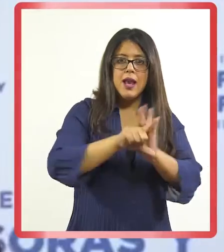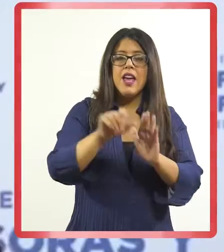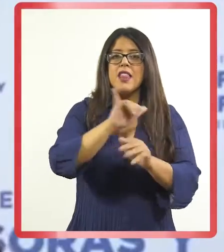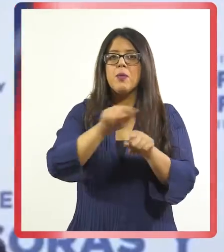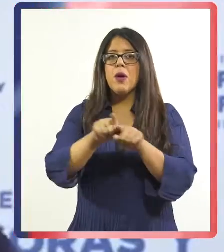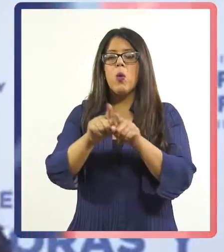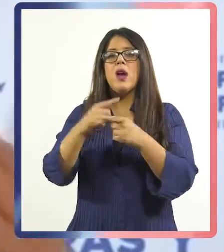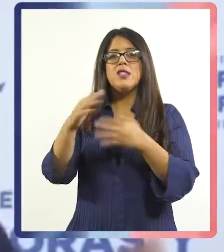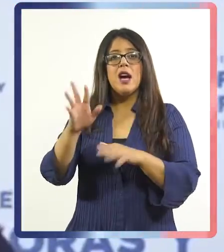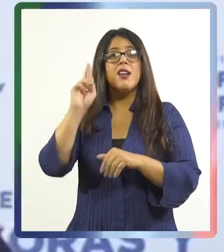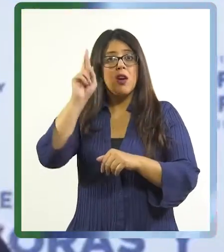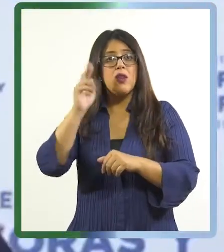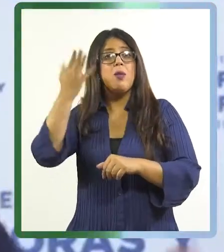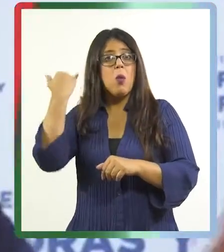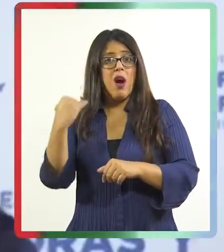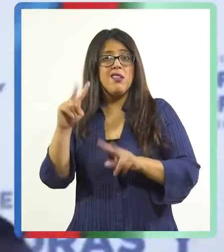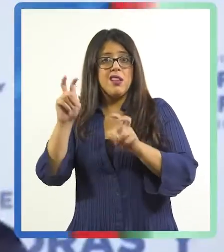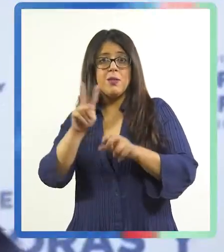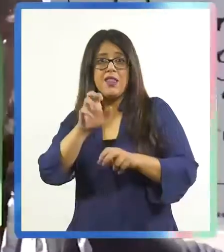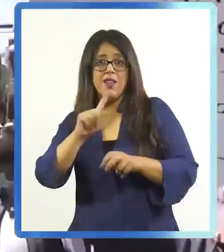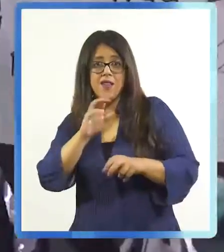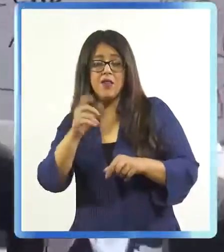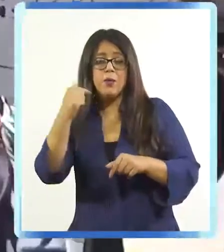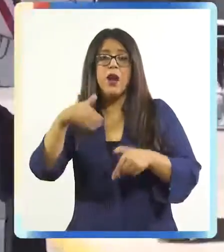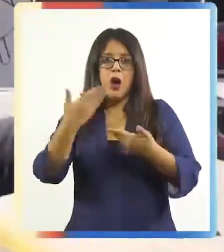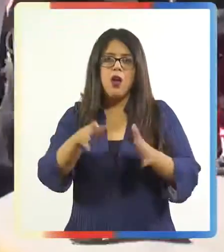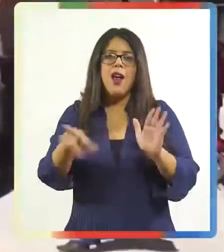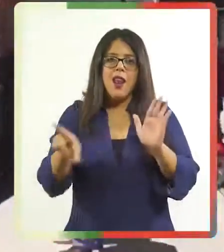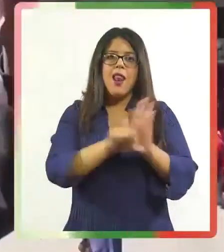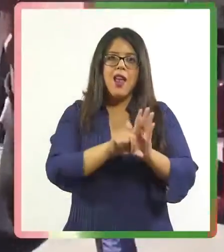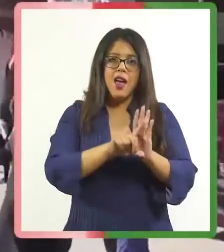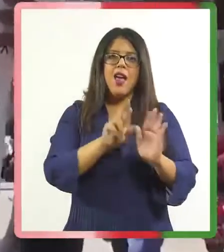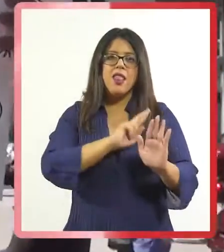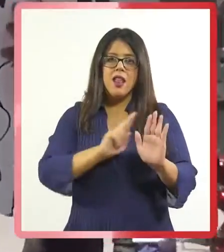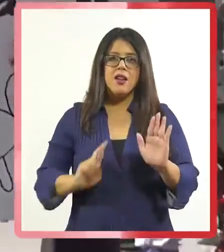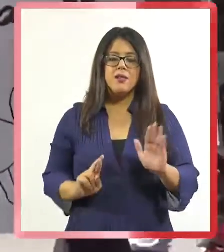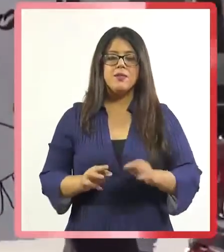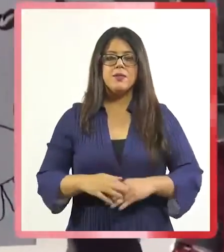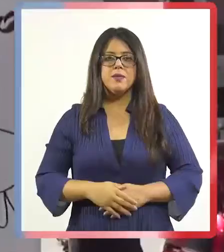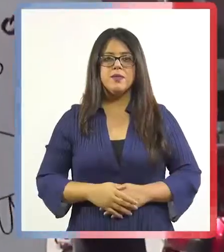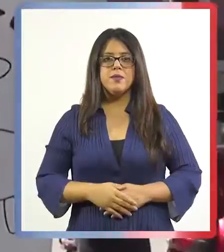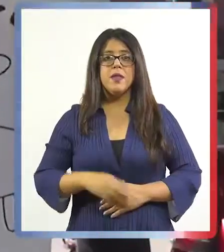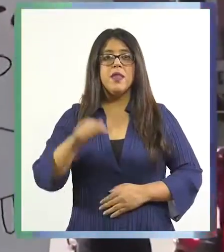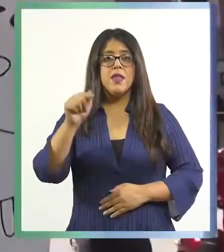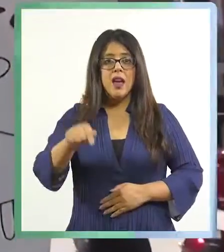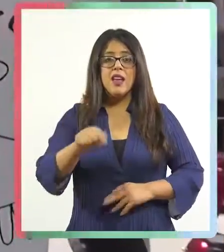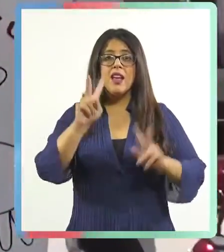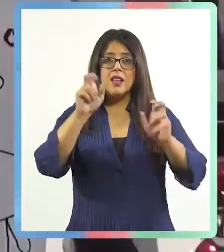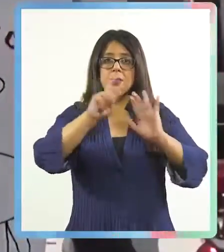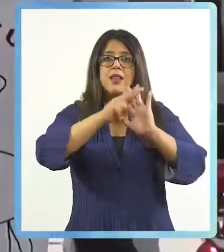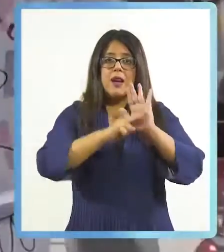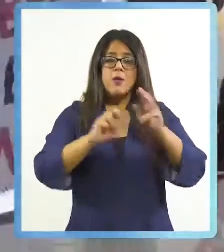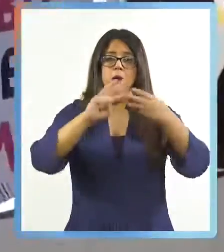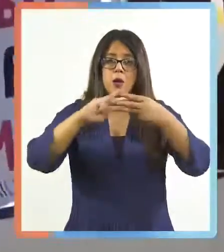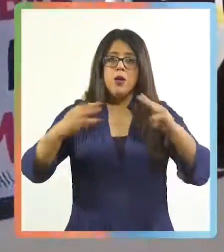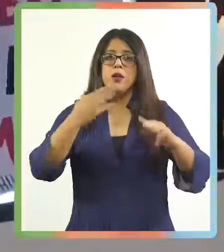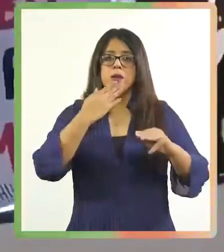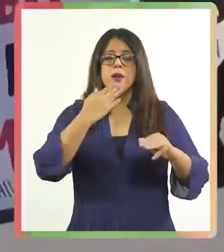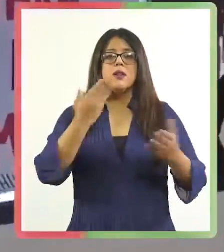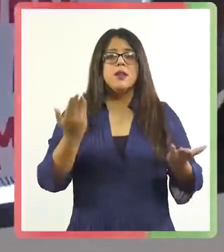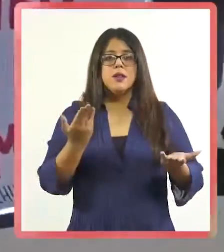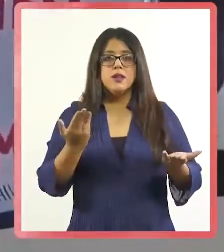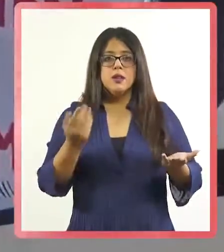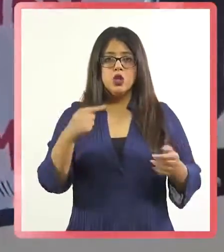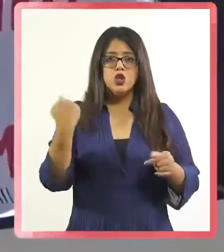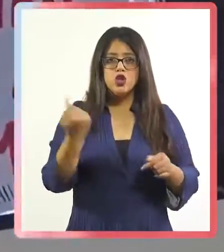transformara en ley. Después tuvimos el veto que todos recordamos, pero por fin ya es ley de la República. No es mucho el cambio en